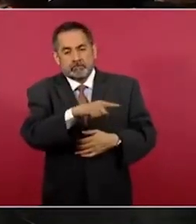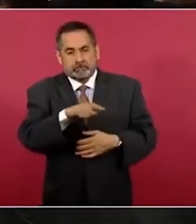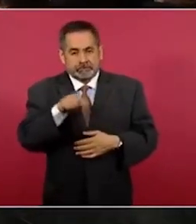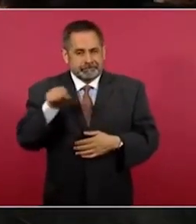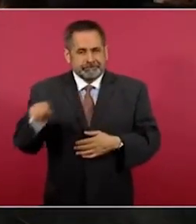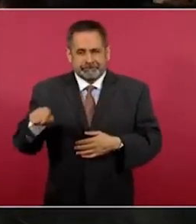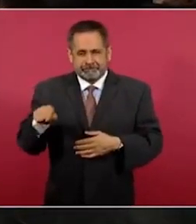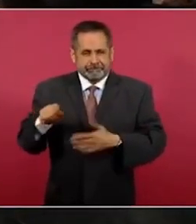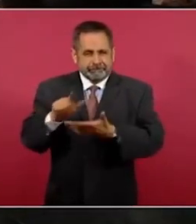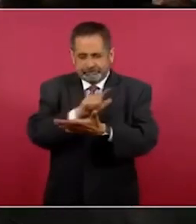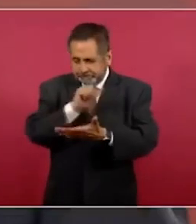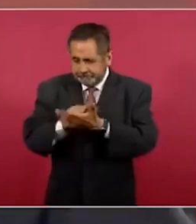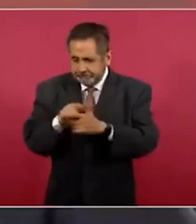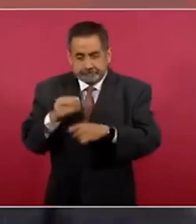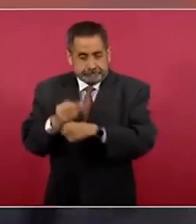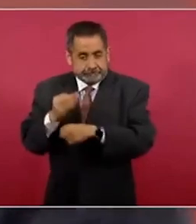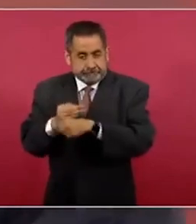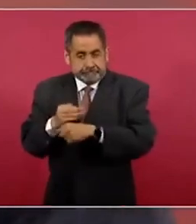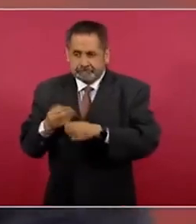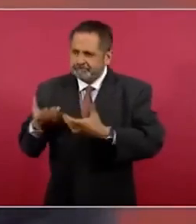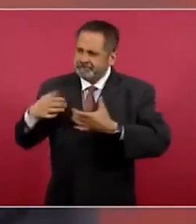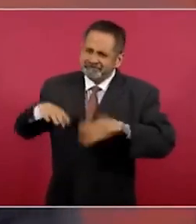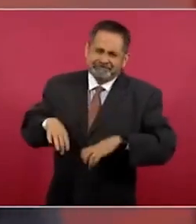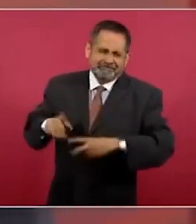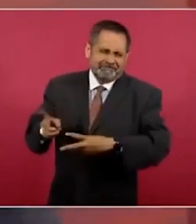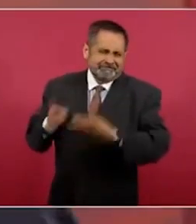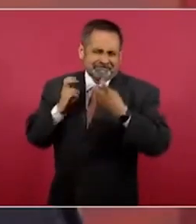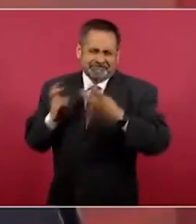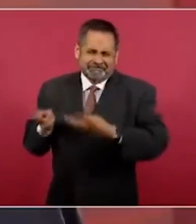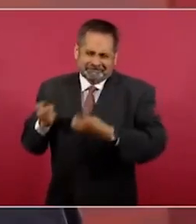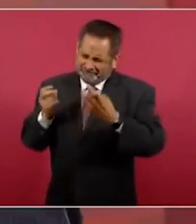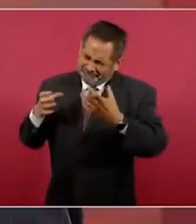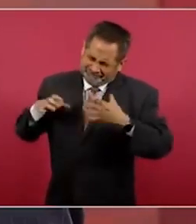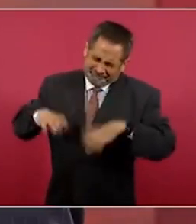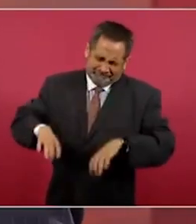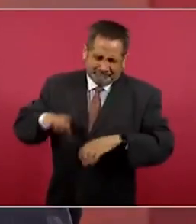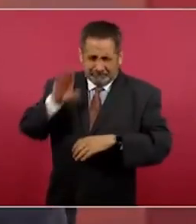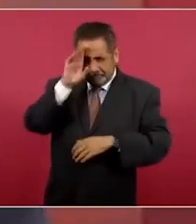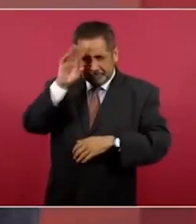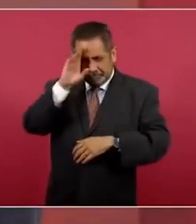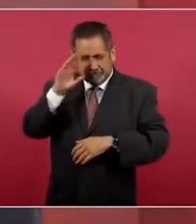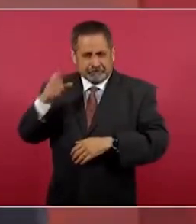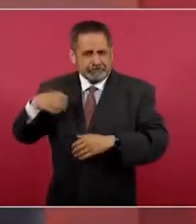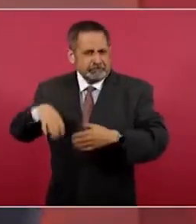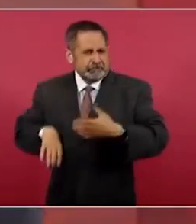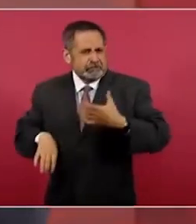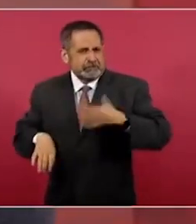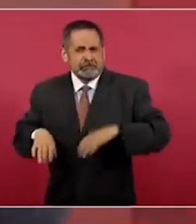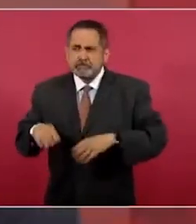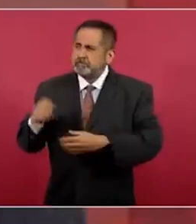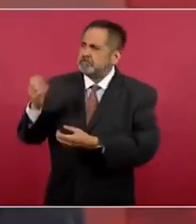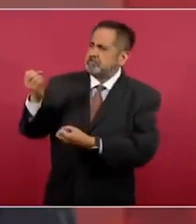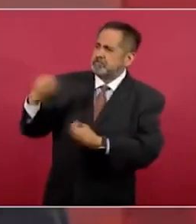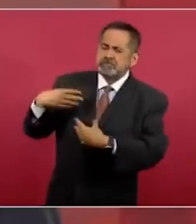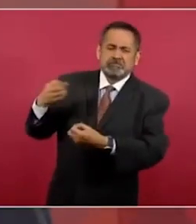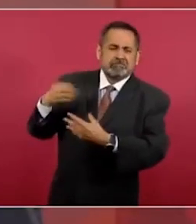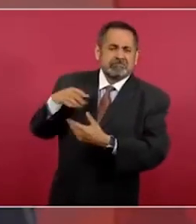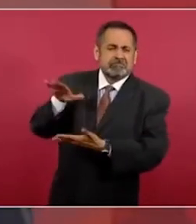legislación vigente es saquear, es robar, es recibir subsidios.